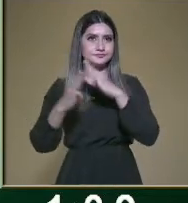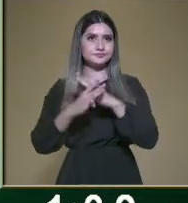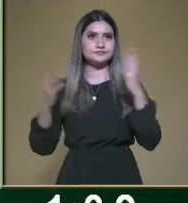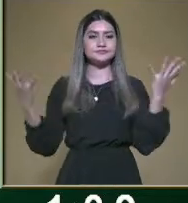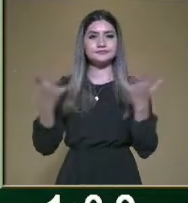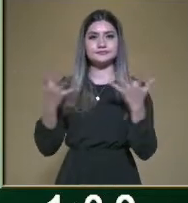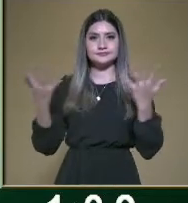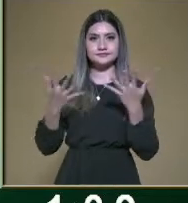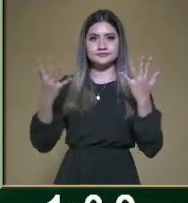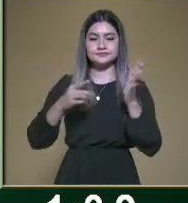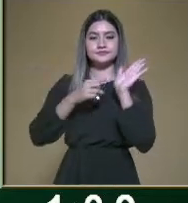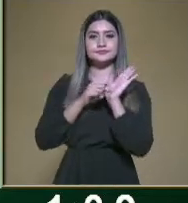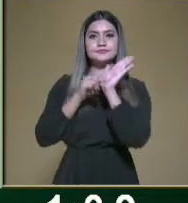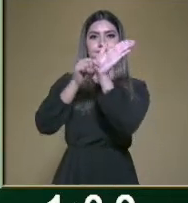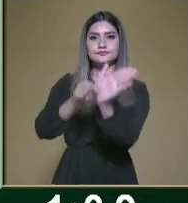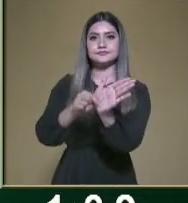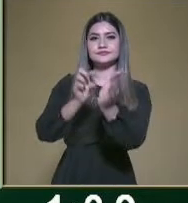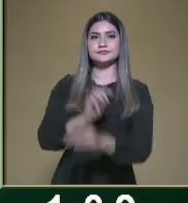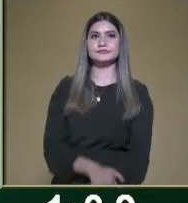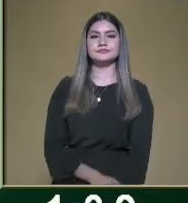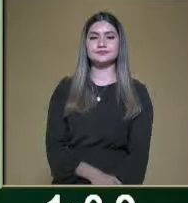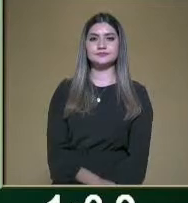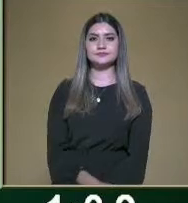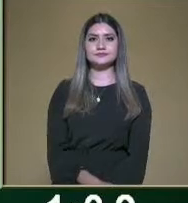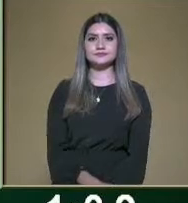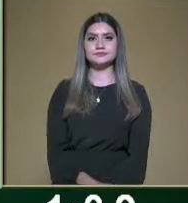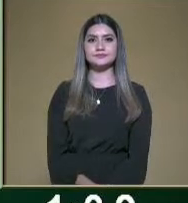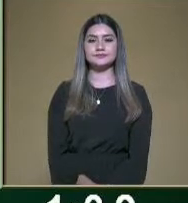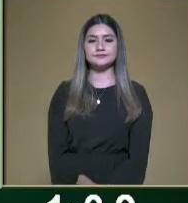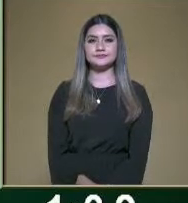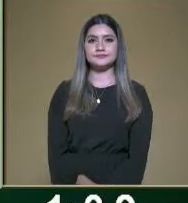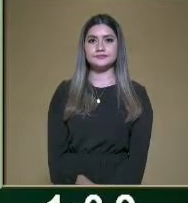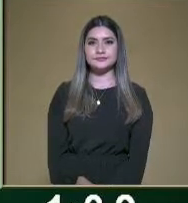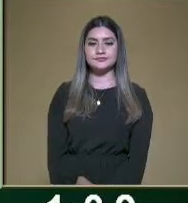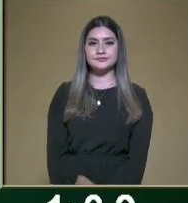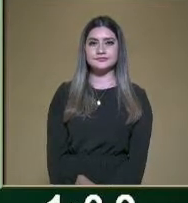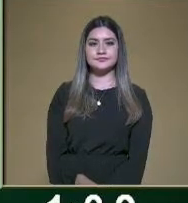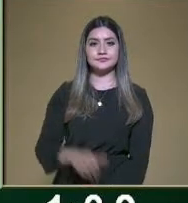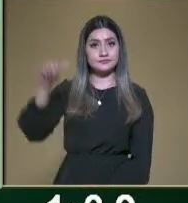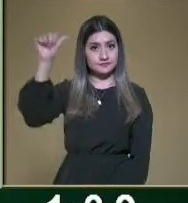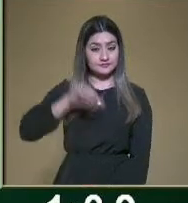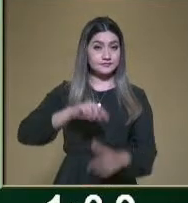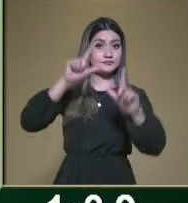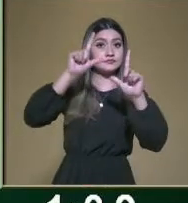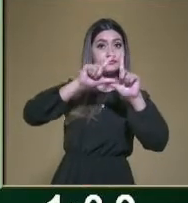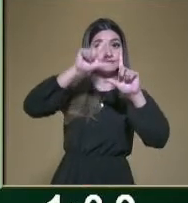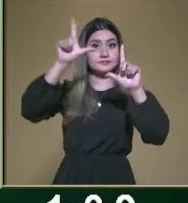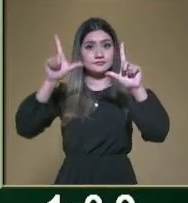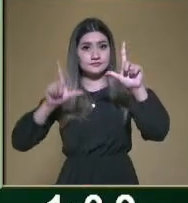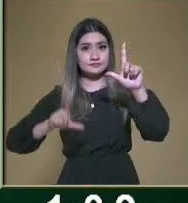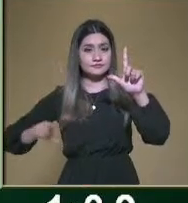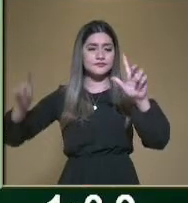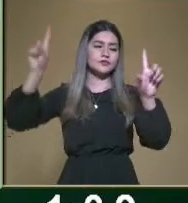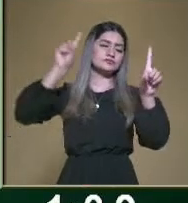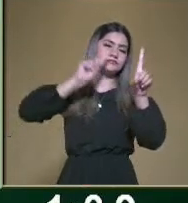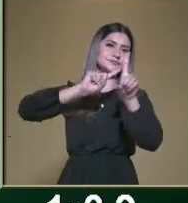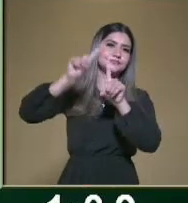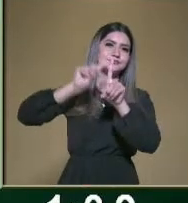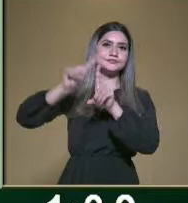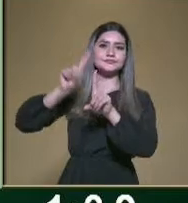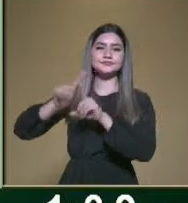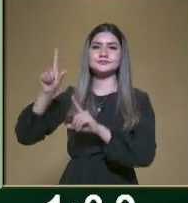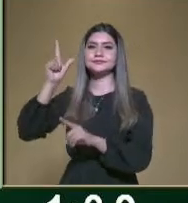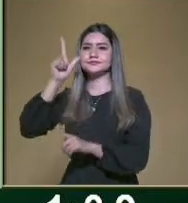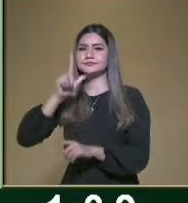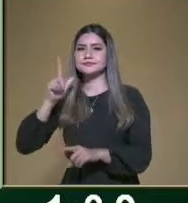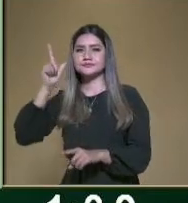Bueno, y pues recordemos que nuestro país México cuenta con una gran diversidad en flora,